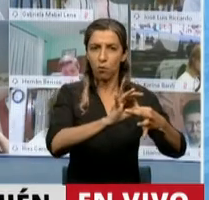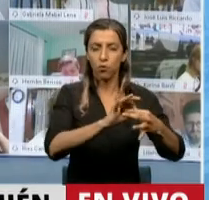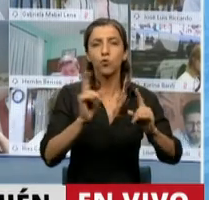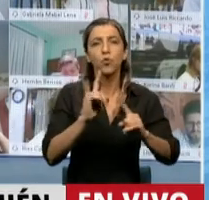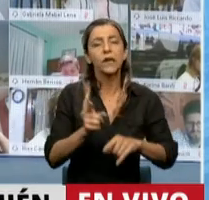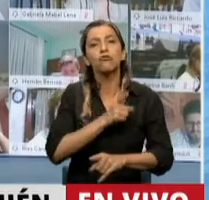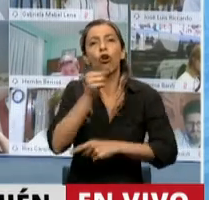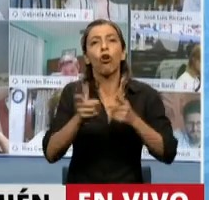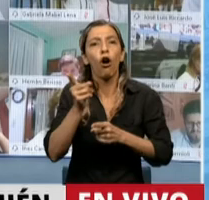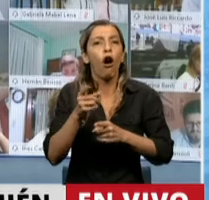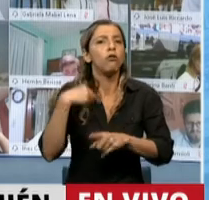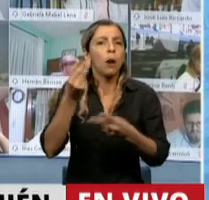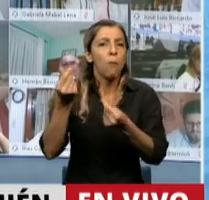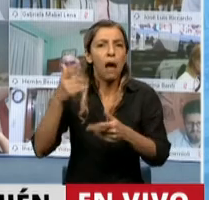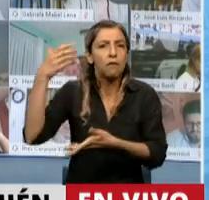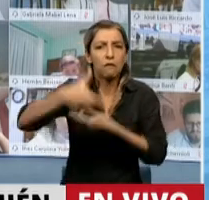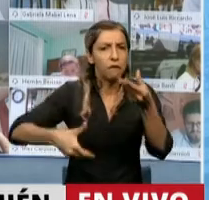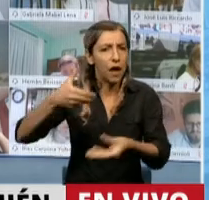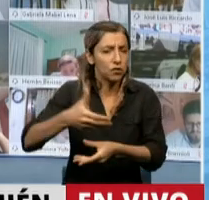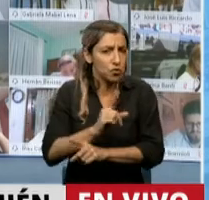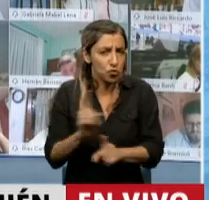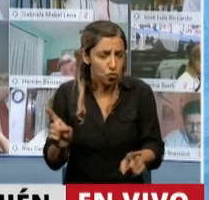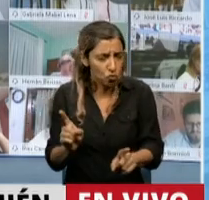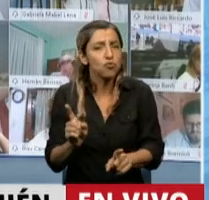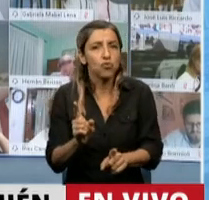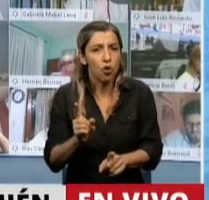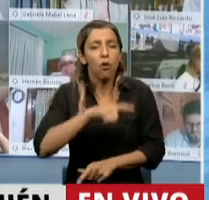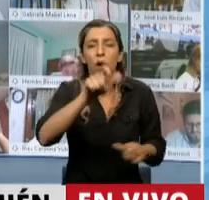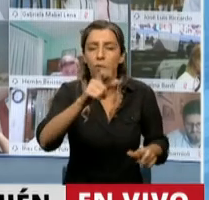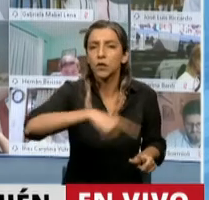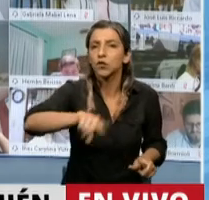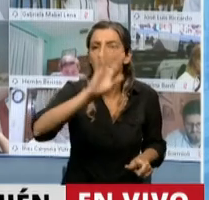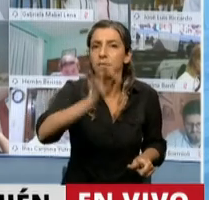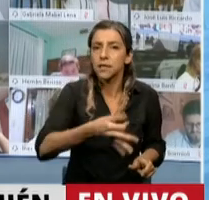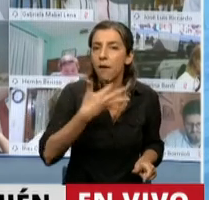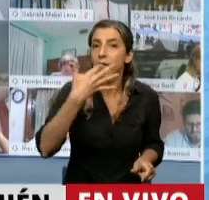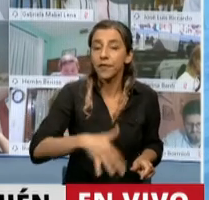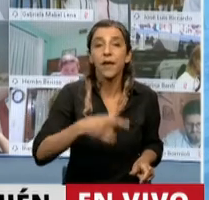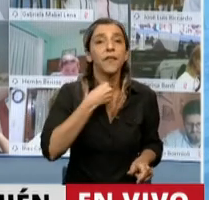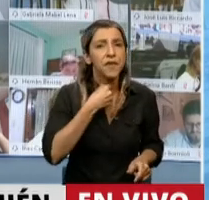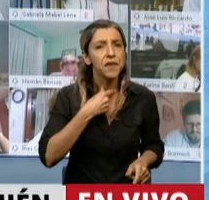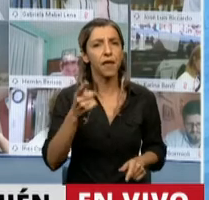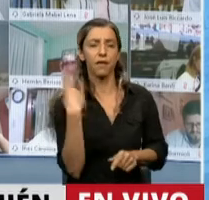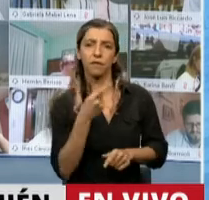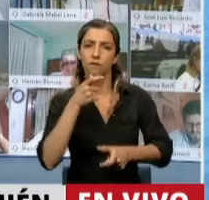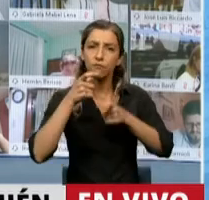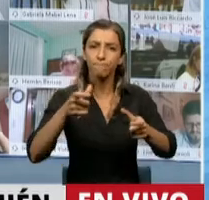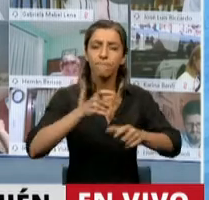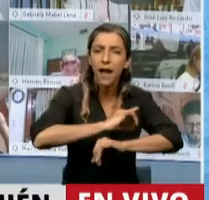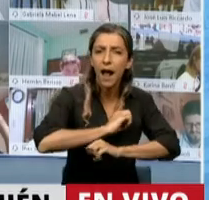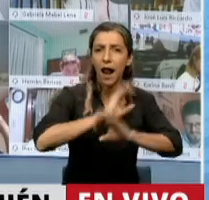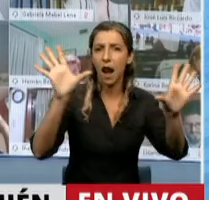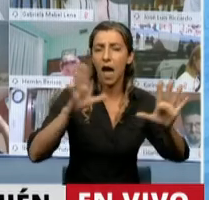atraen inversiones. La población está esperando mensajes claros, mensajes coherentes, previsibles